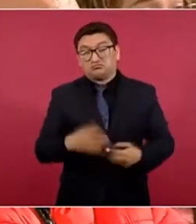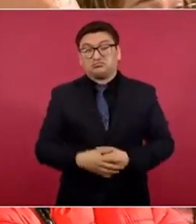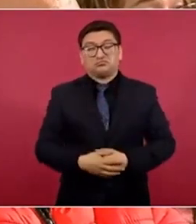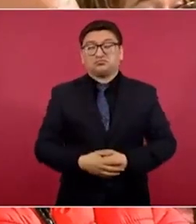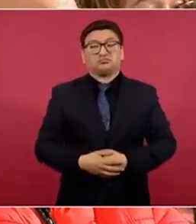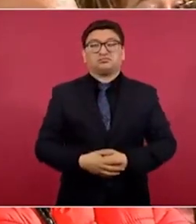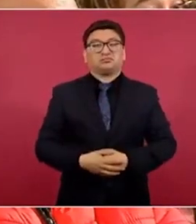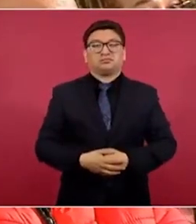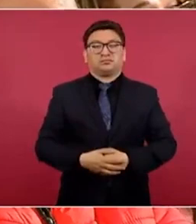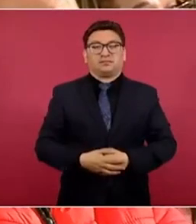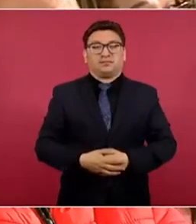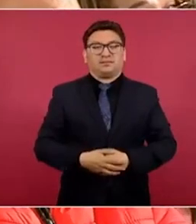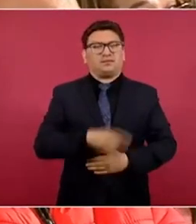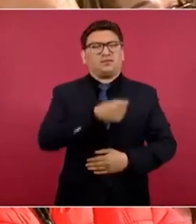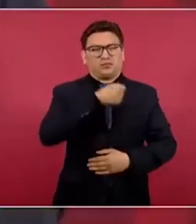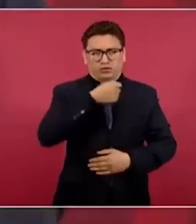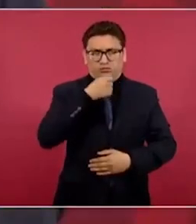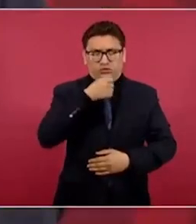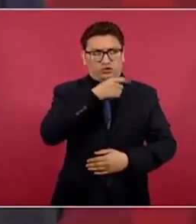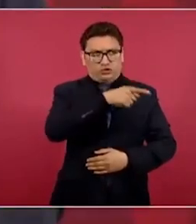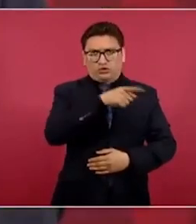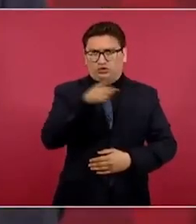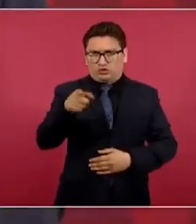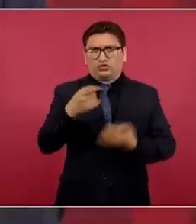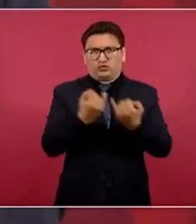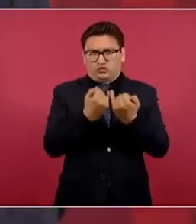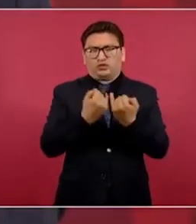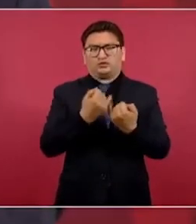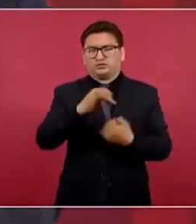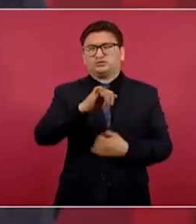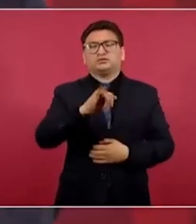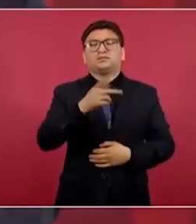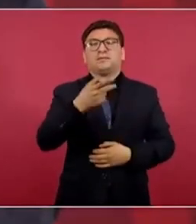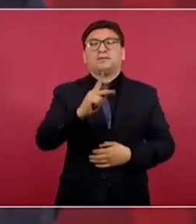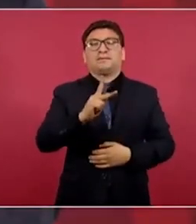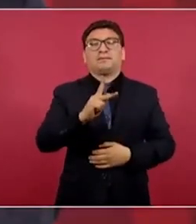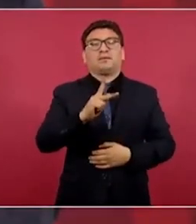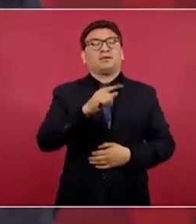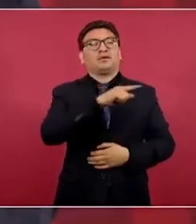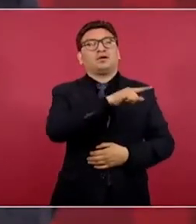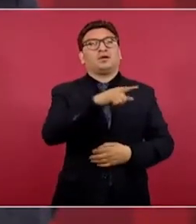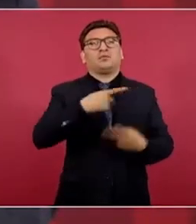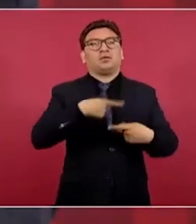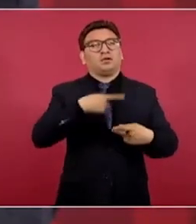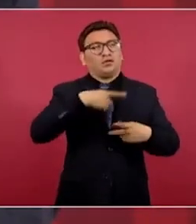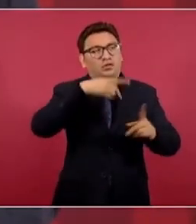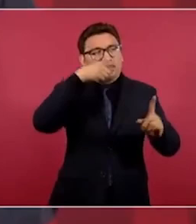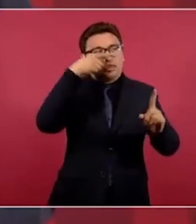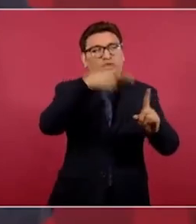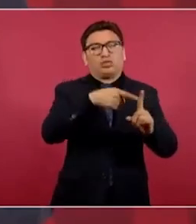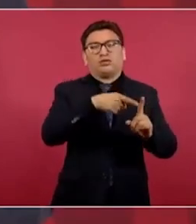No es que no sean periodistas, sino que tienen una misión,